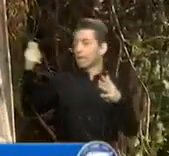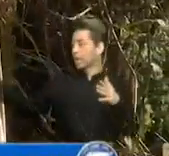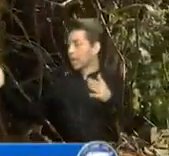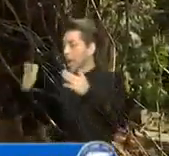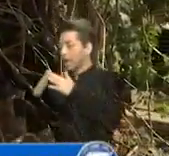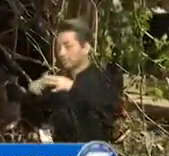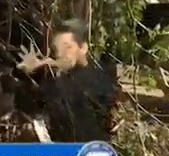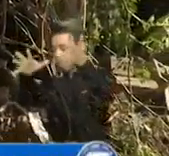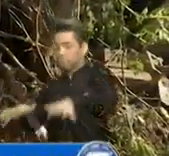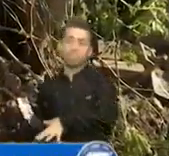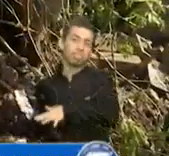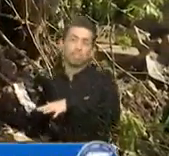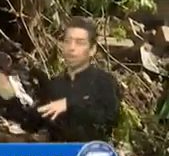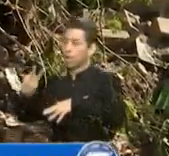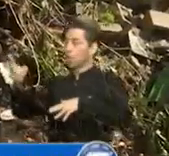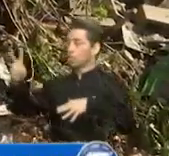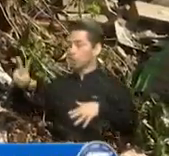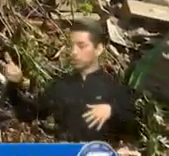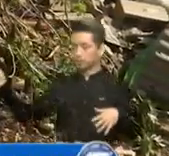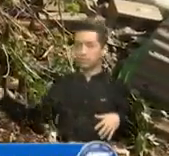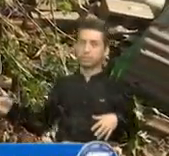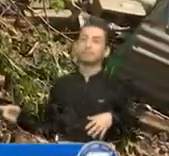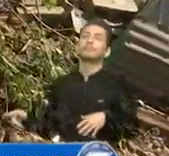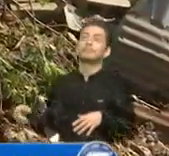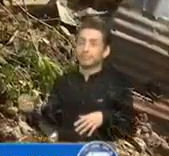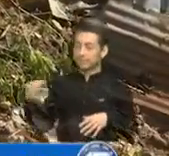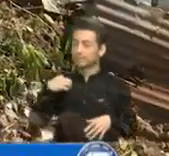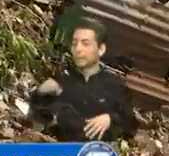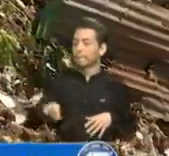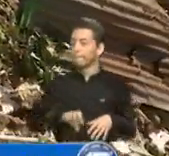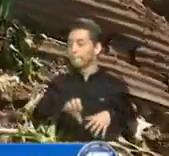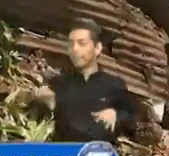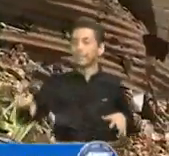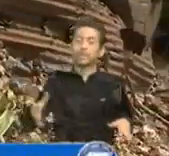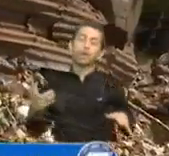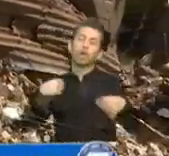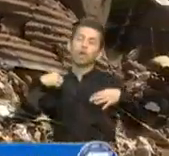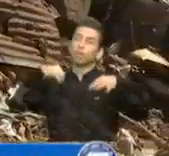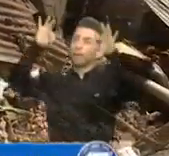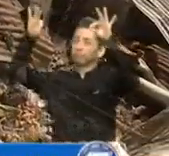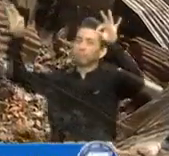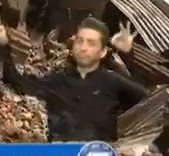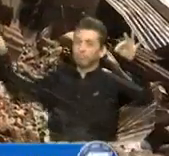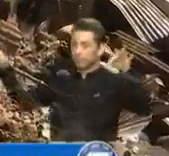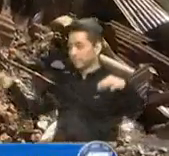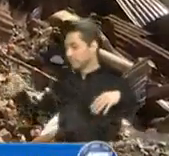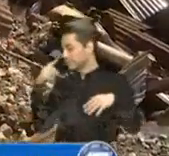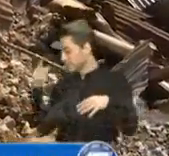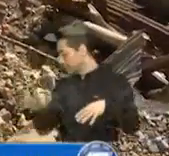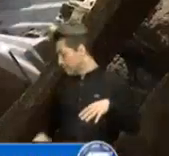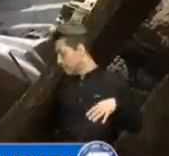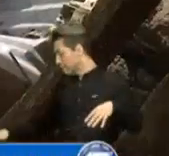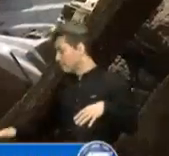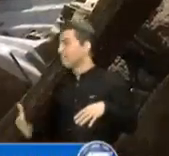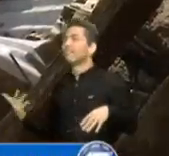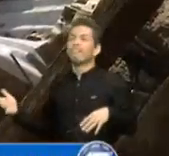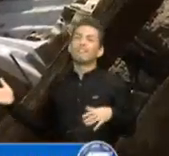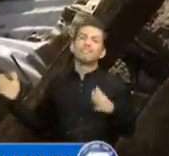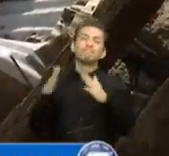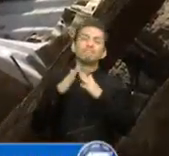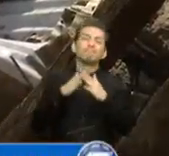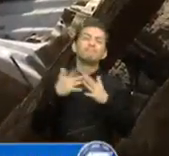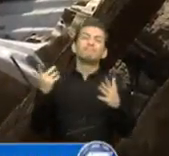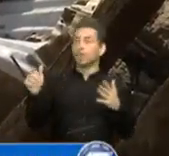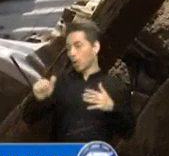arribita. Esto es como un patio suyo, ¿no? Sí, es como un patio donde yo tiendo ropa y todo. Y la parte de abajo, para que nos explique, esa vivienda es de otra